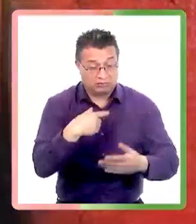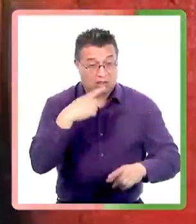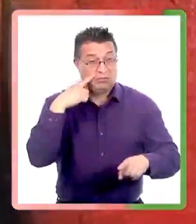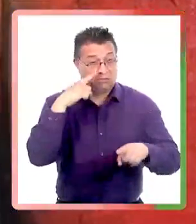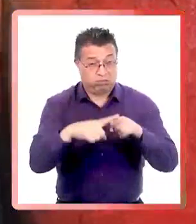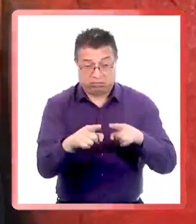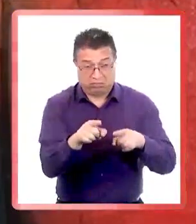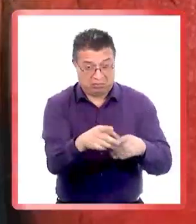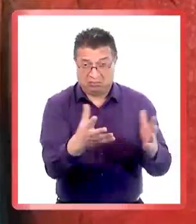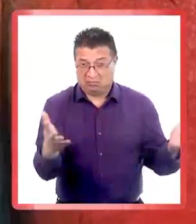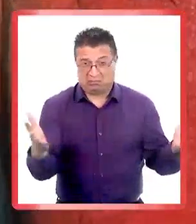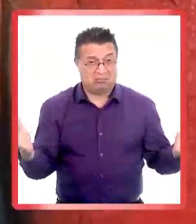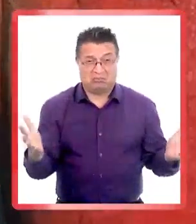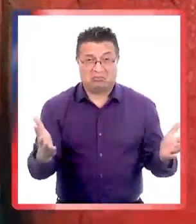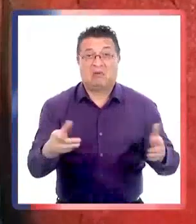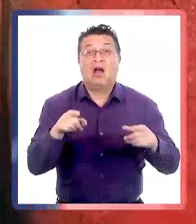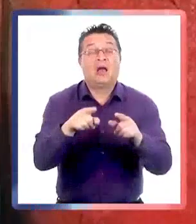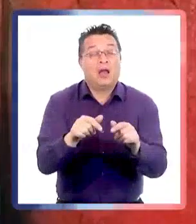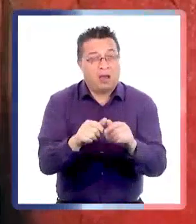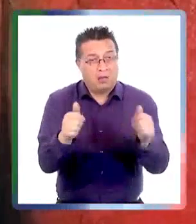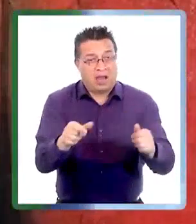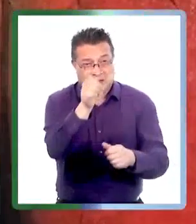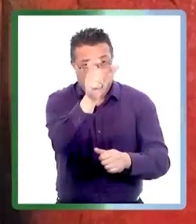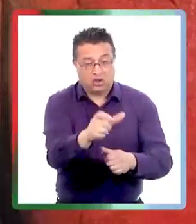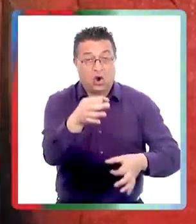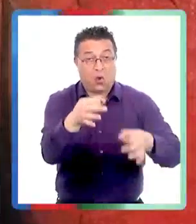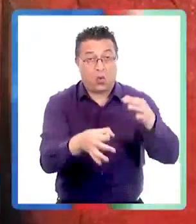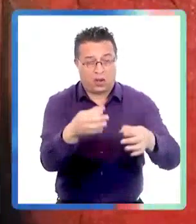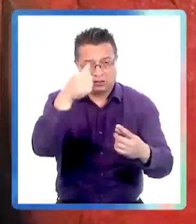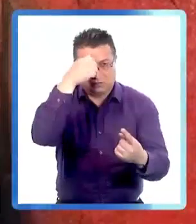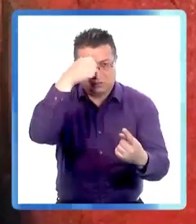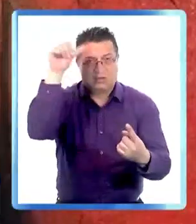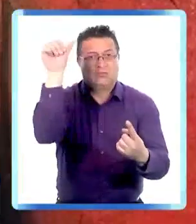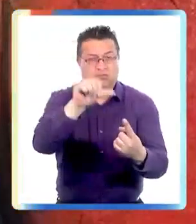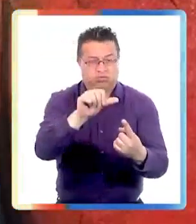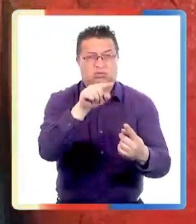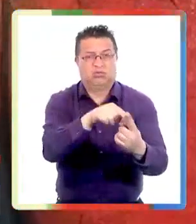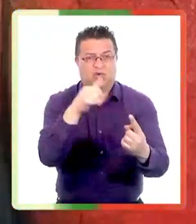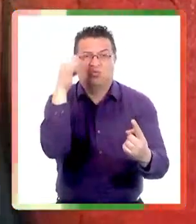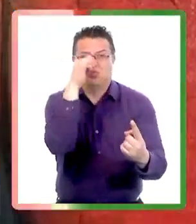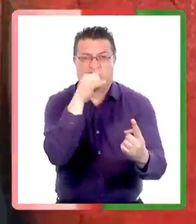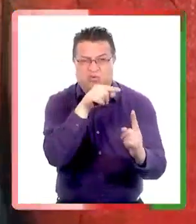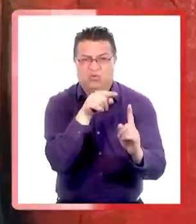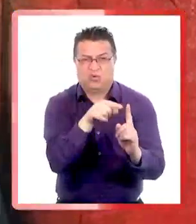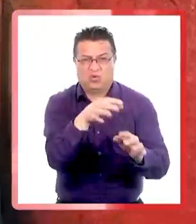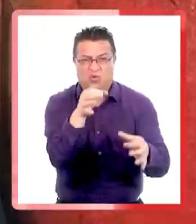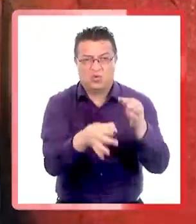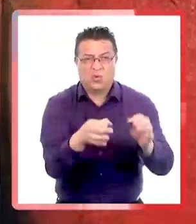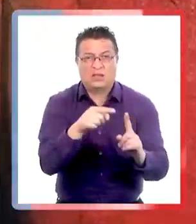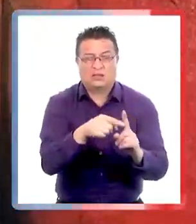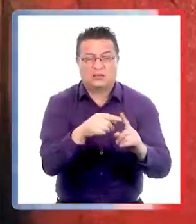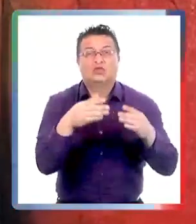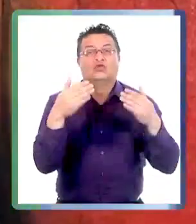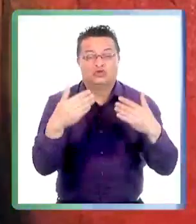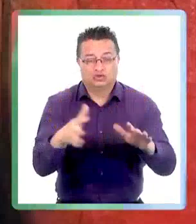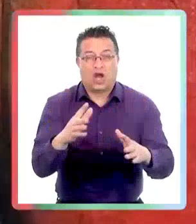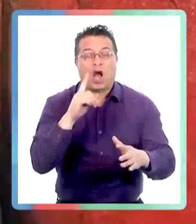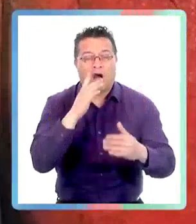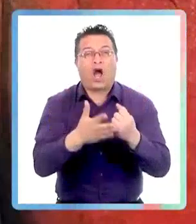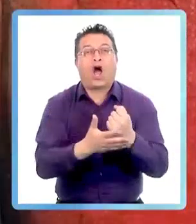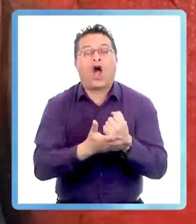medalla que desconocemos su existencia a un juez sancionado, condenado por corrupción